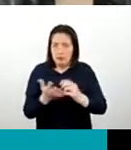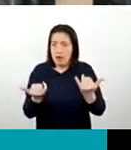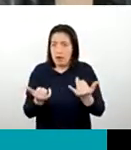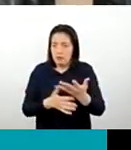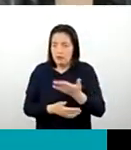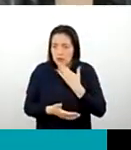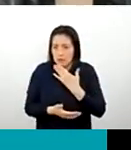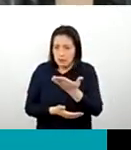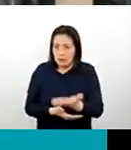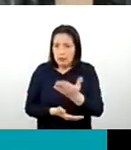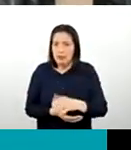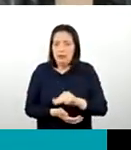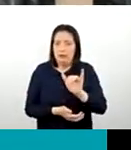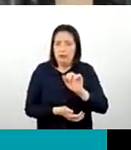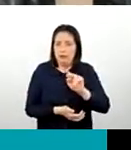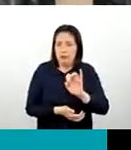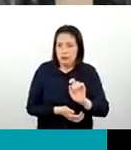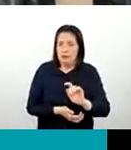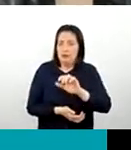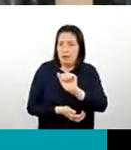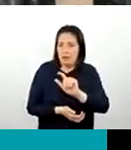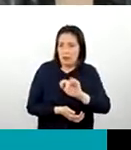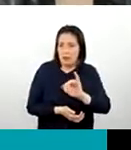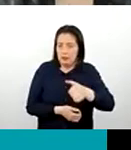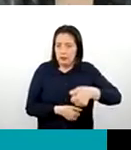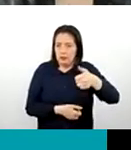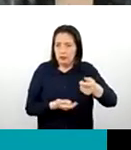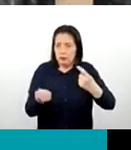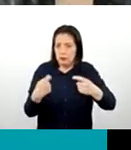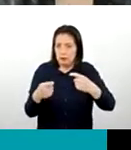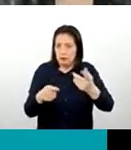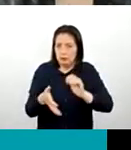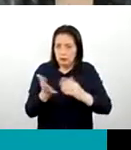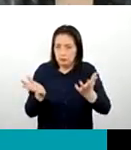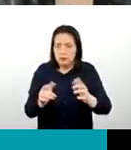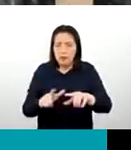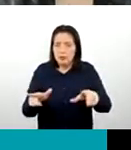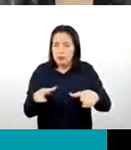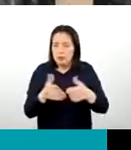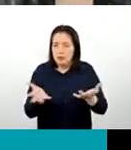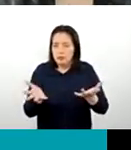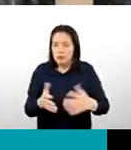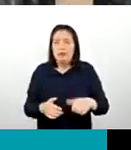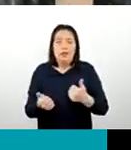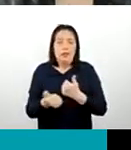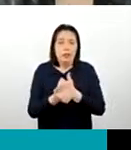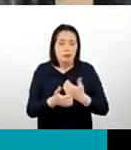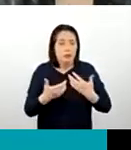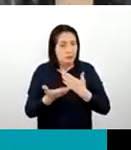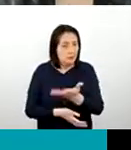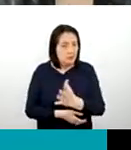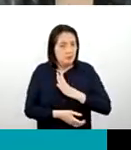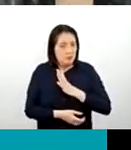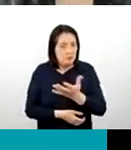la licenciada Janet Ángela Guamán Quispe, directora de turismo de la Dirsetura Ayacucho. Estimada Janet, bienvenida.